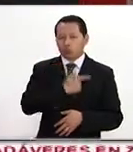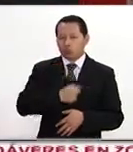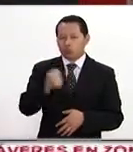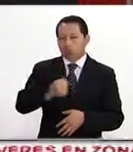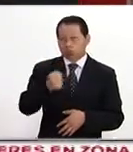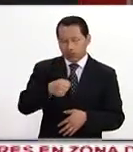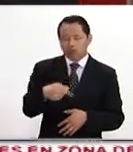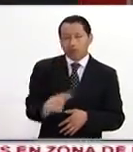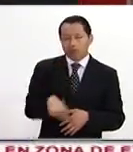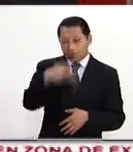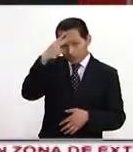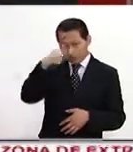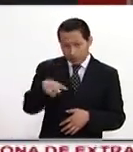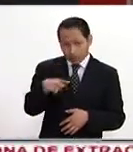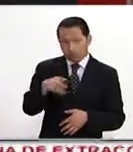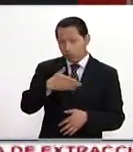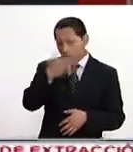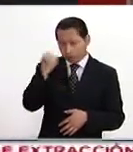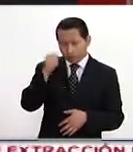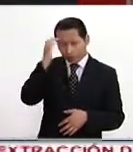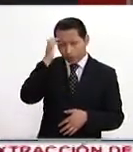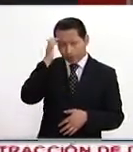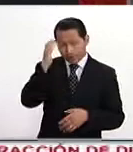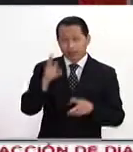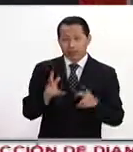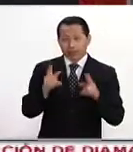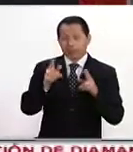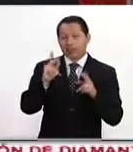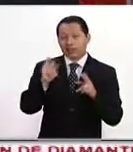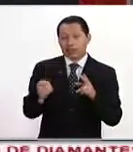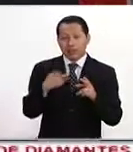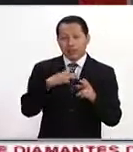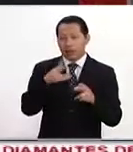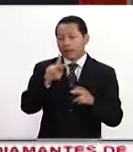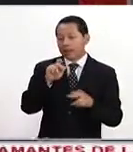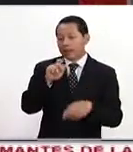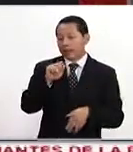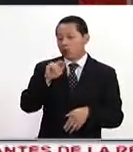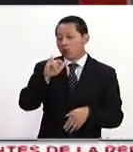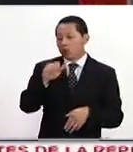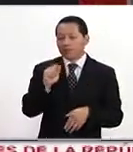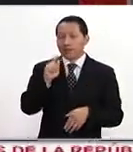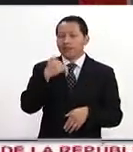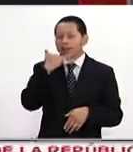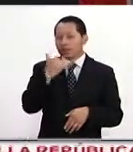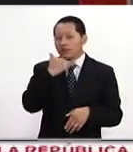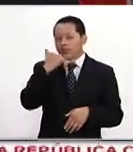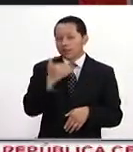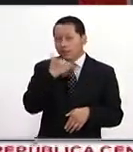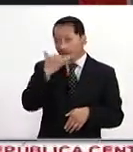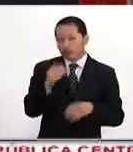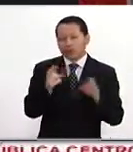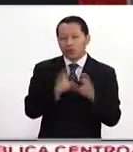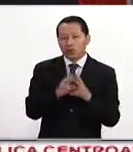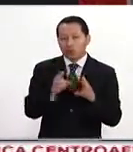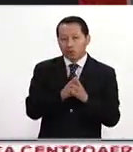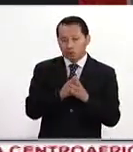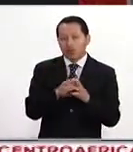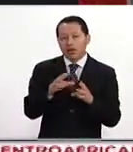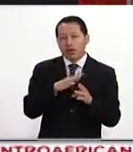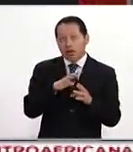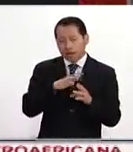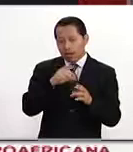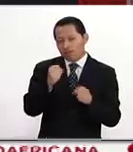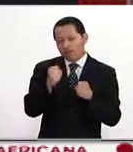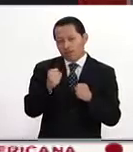aquí en México, no sé si conozcas esta expresión, pero el caso Petrobras, el caso de corrupción, ha prendido el ventilador